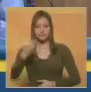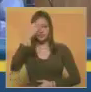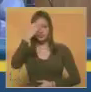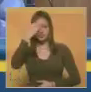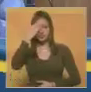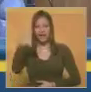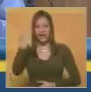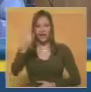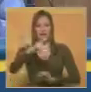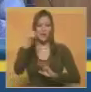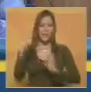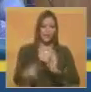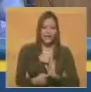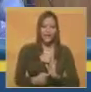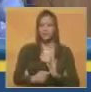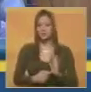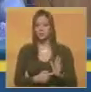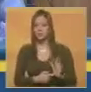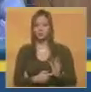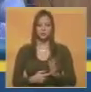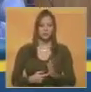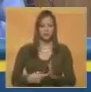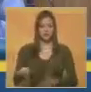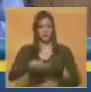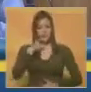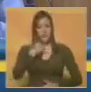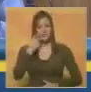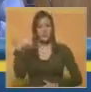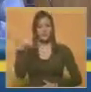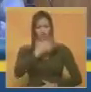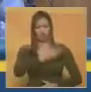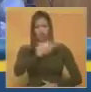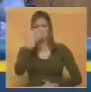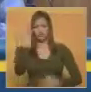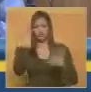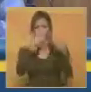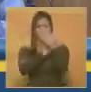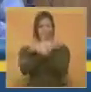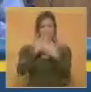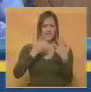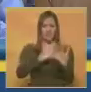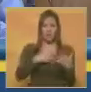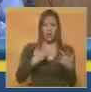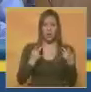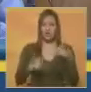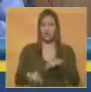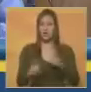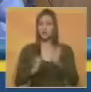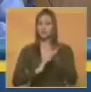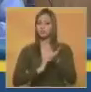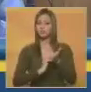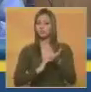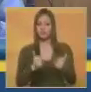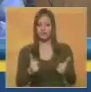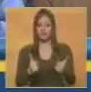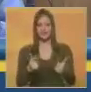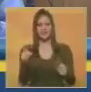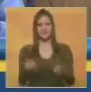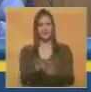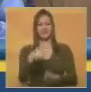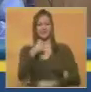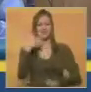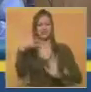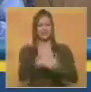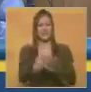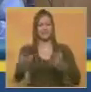política de confusión, de poder maquillar las cifras. Así como se ha maquillado, por ejemplo, el